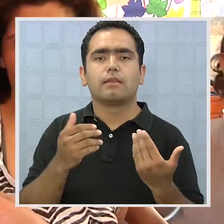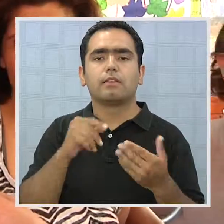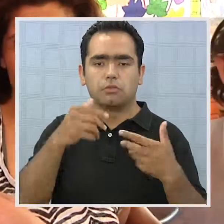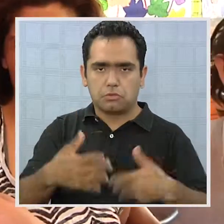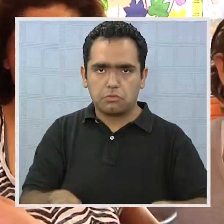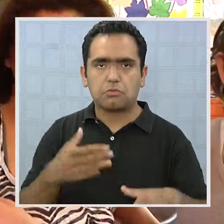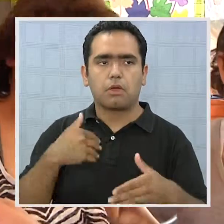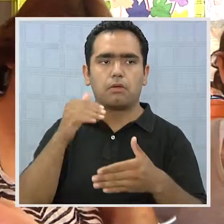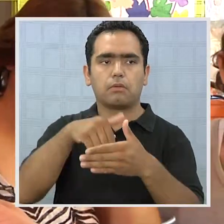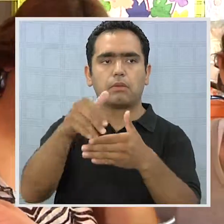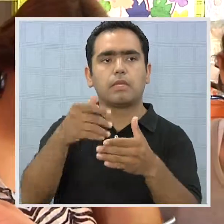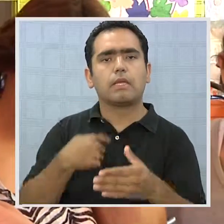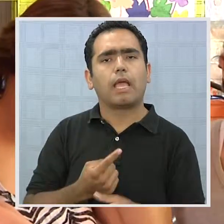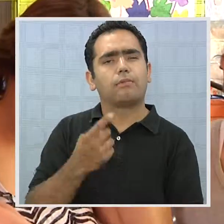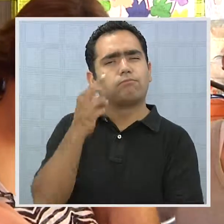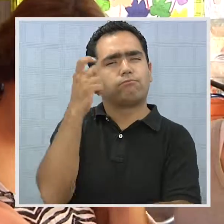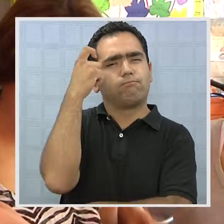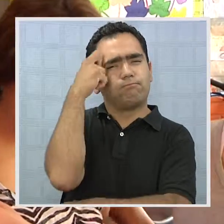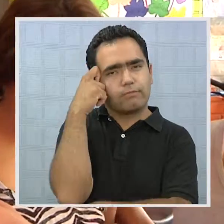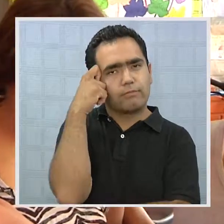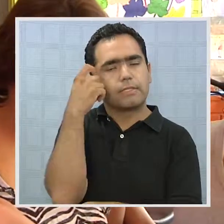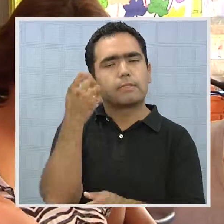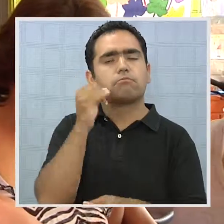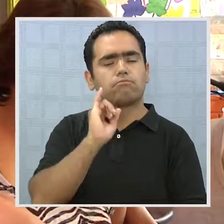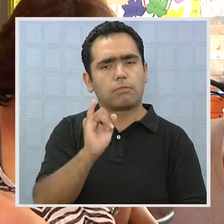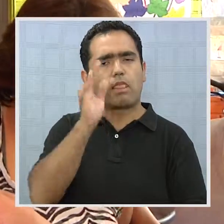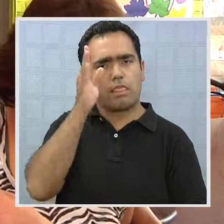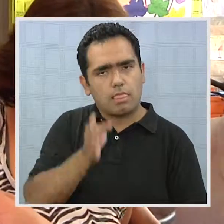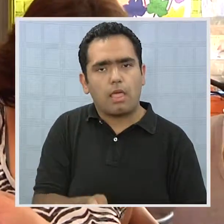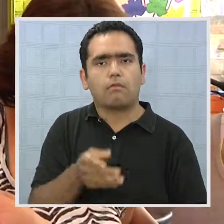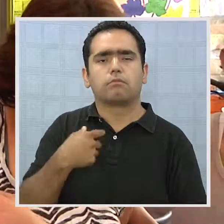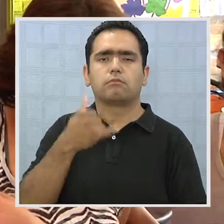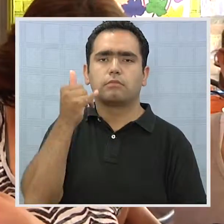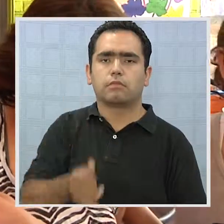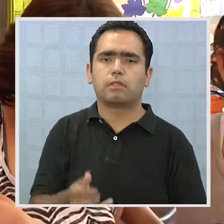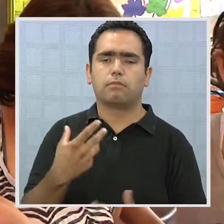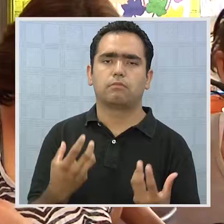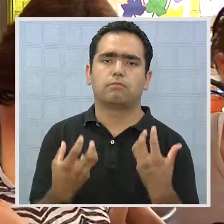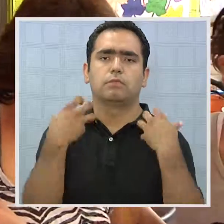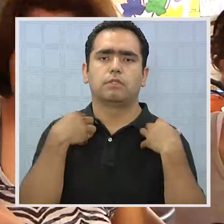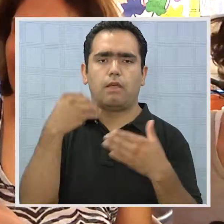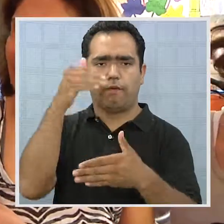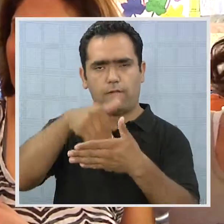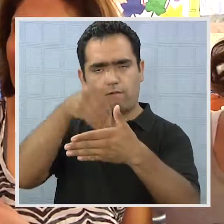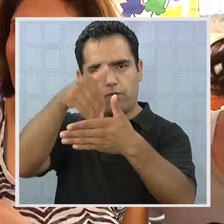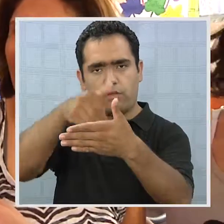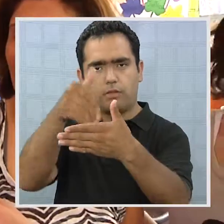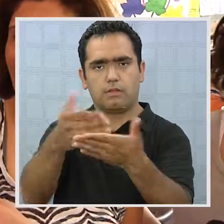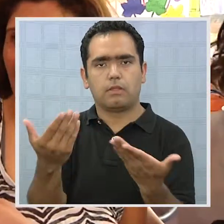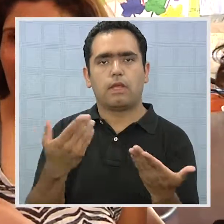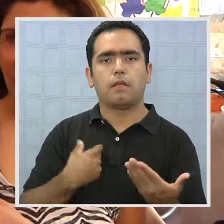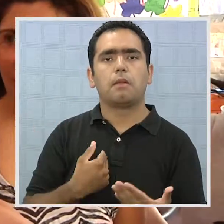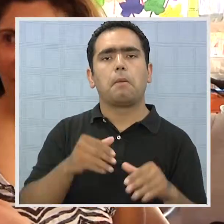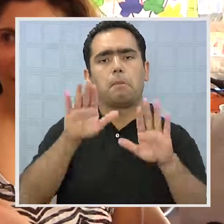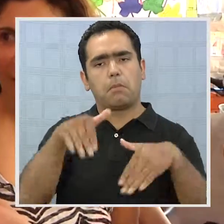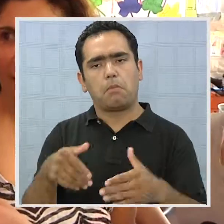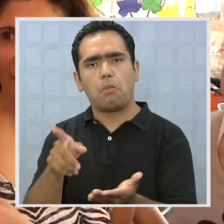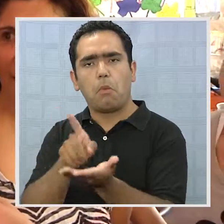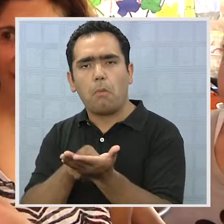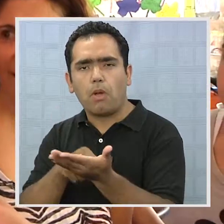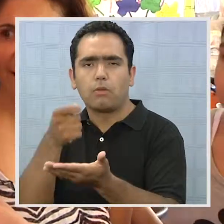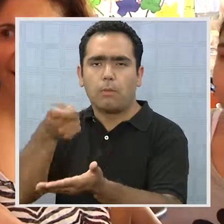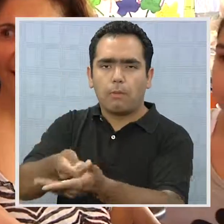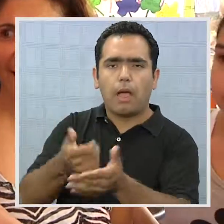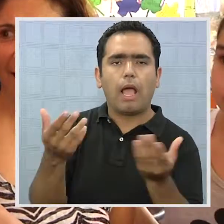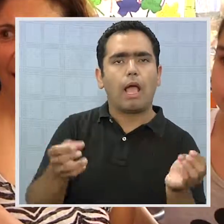Entonces me quedó marcado el tema de que el deber de votar es tan importante como pagar los impuestos o no pasar una luz roja.